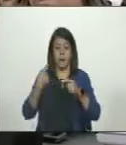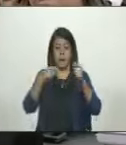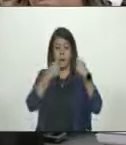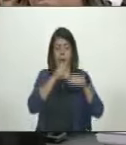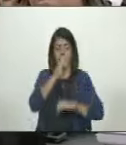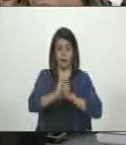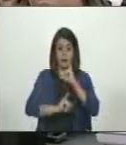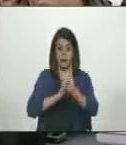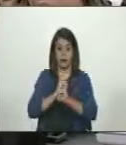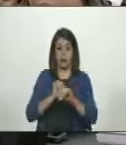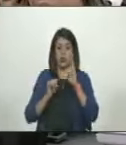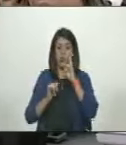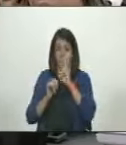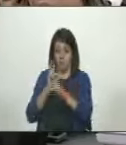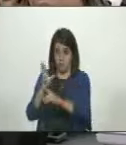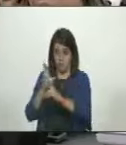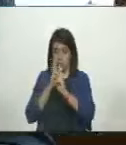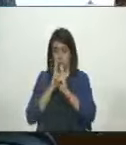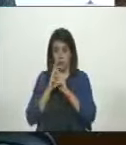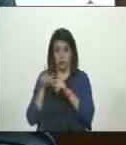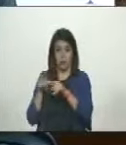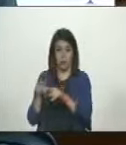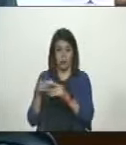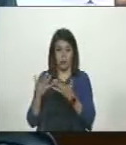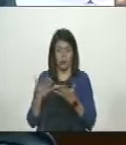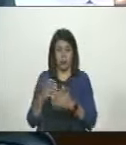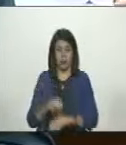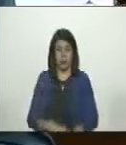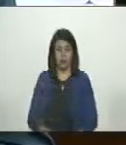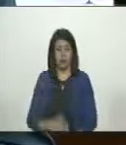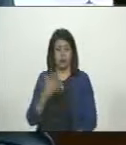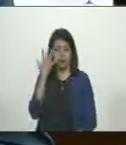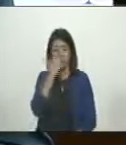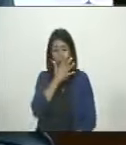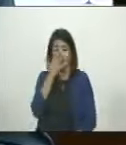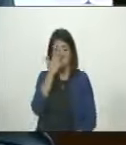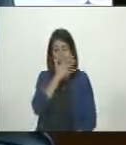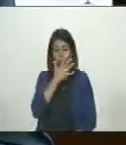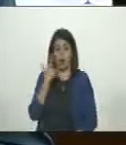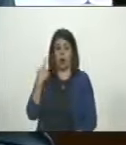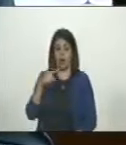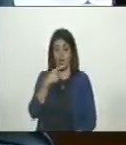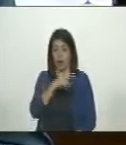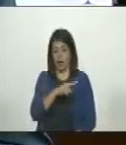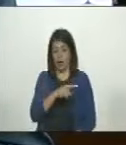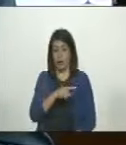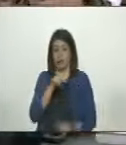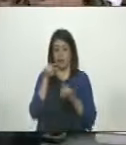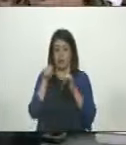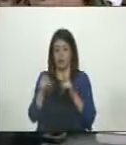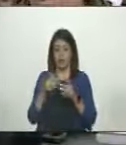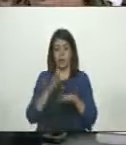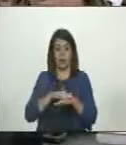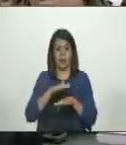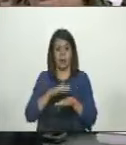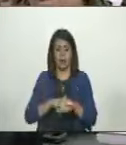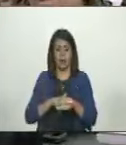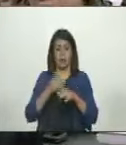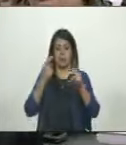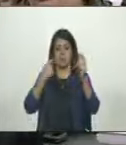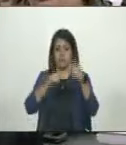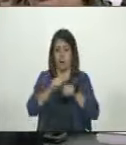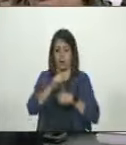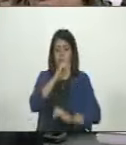internacionales. Usted puede dar una respuesta en relación a esa situación. Hay incertidumbres muy grandes en torno a lo que sucede en el mercado